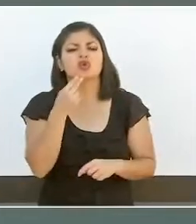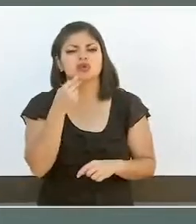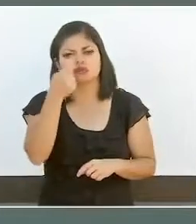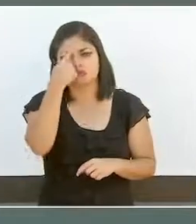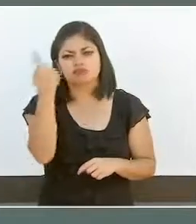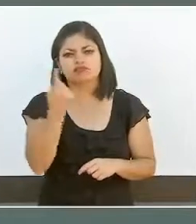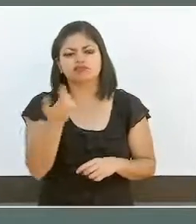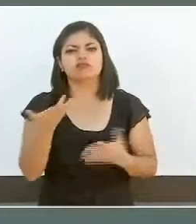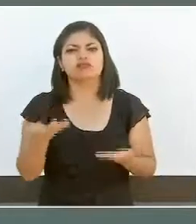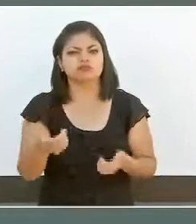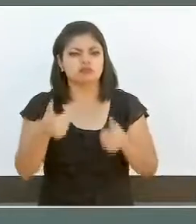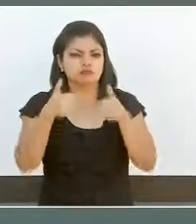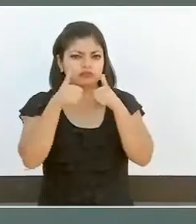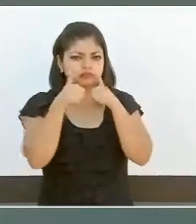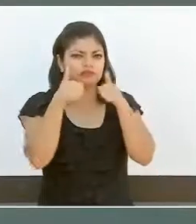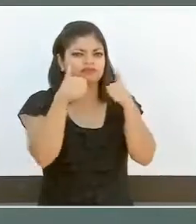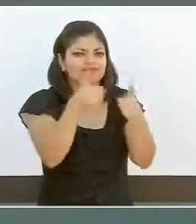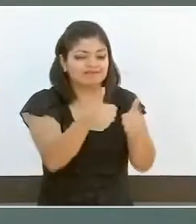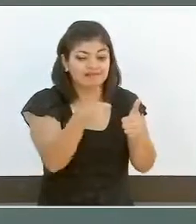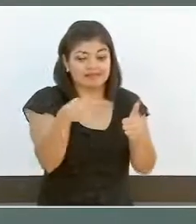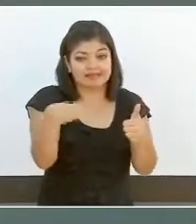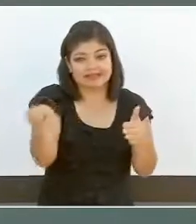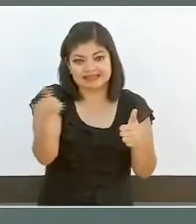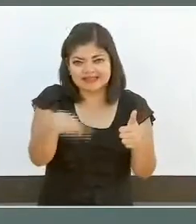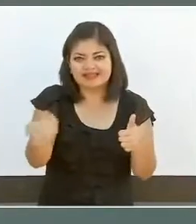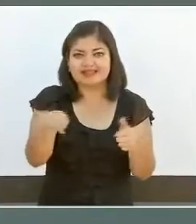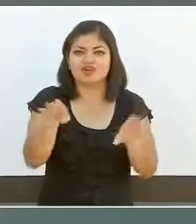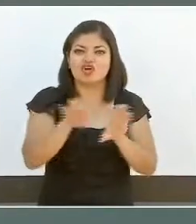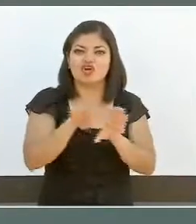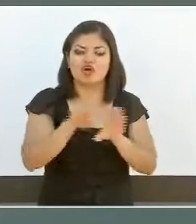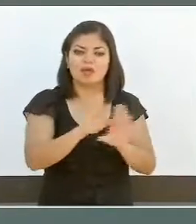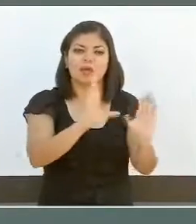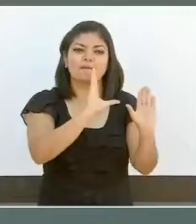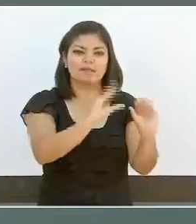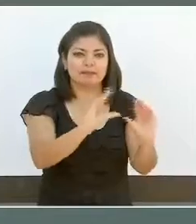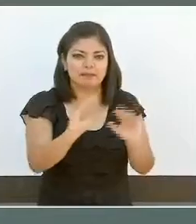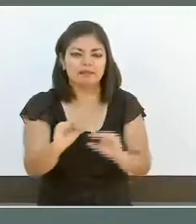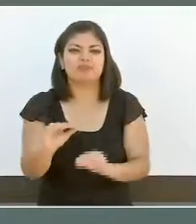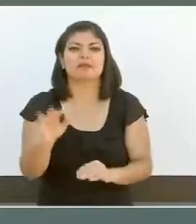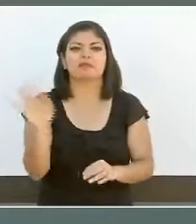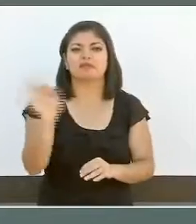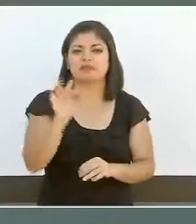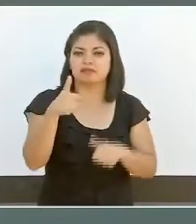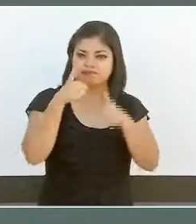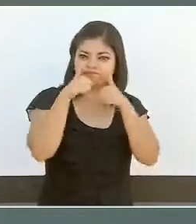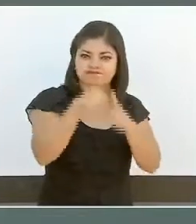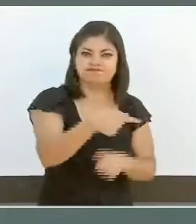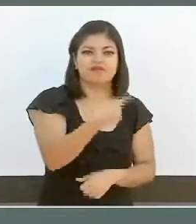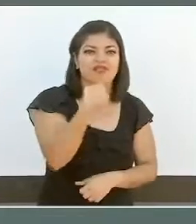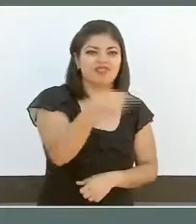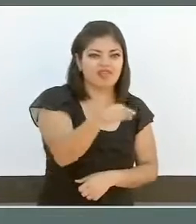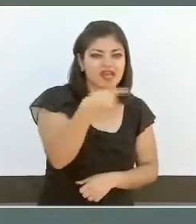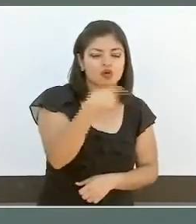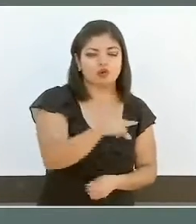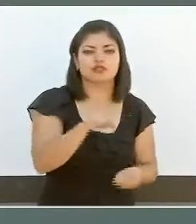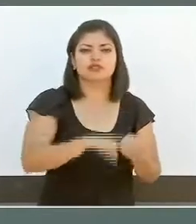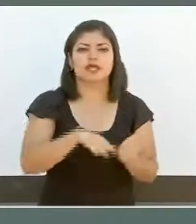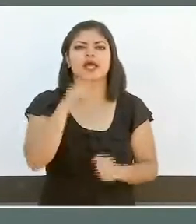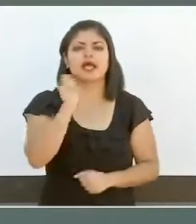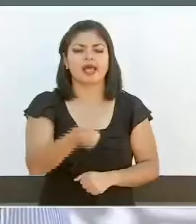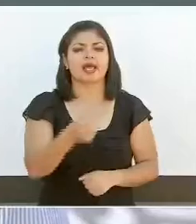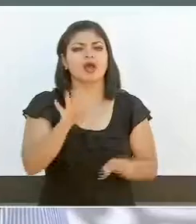compartan la información y atiendan las denuncias y las carpetas de investigación de las